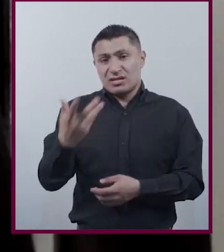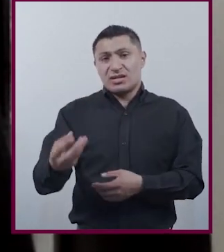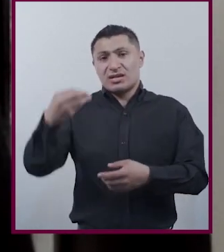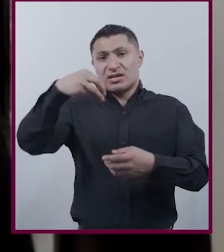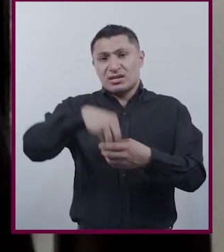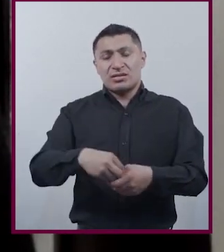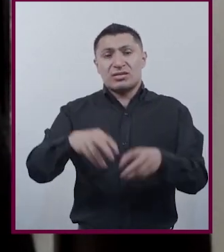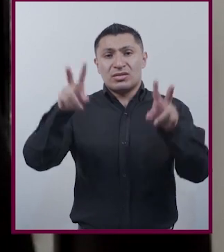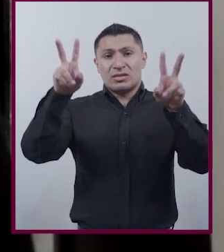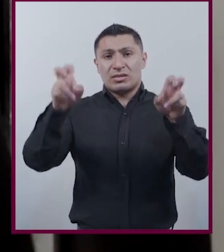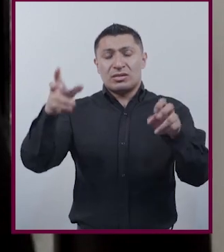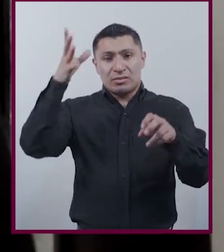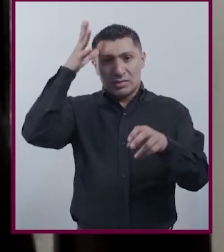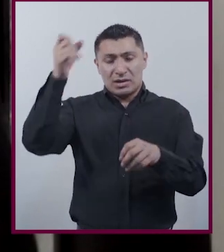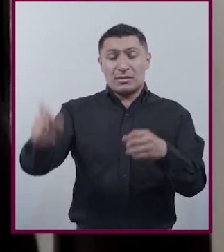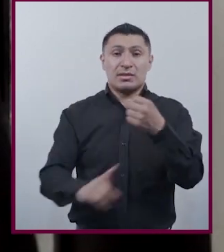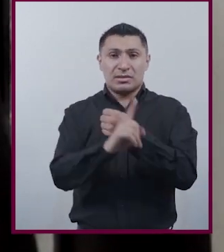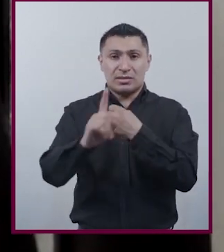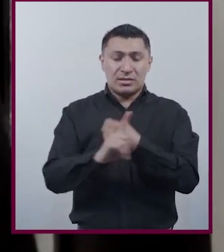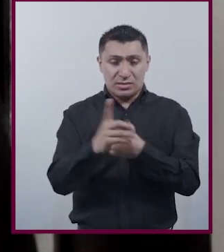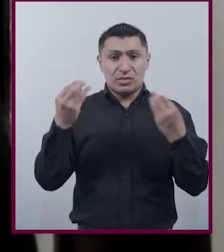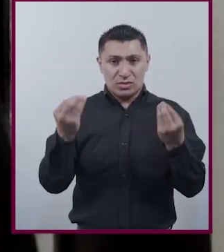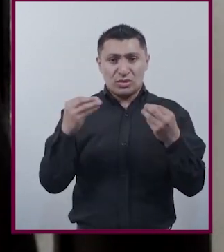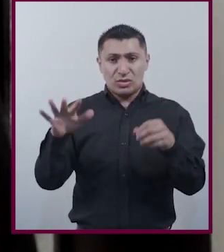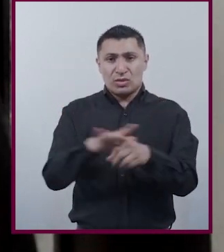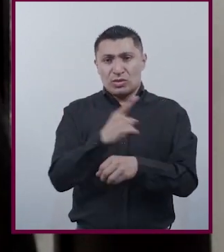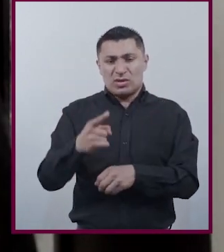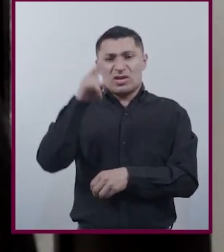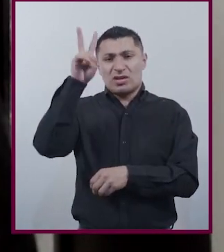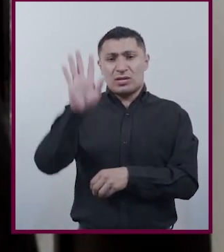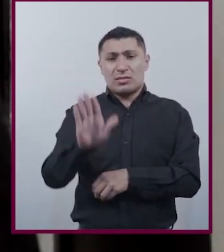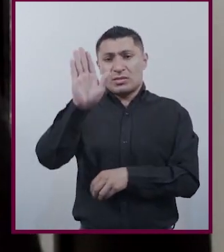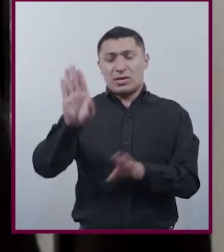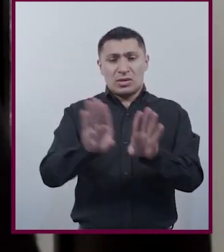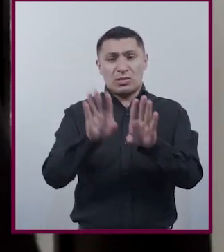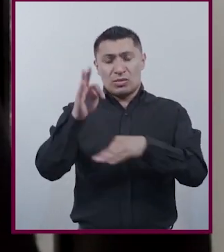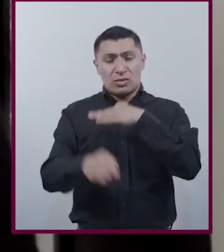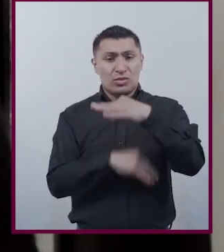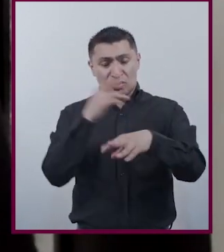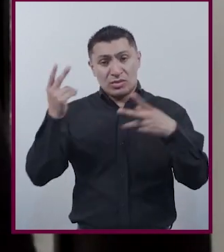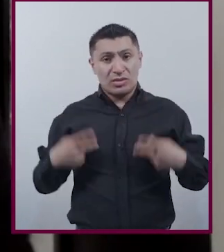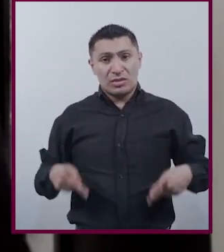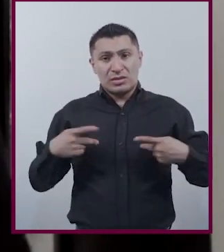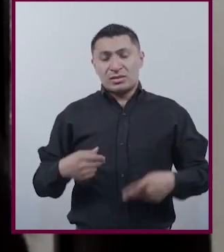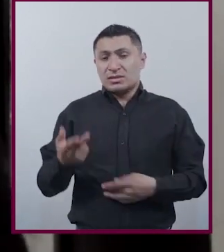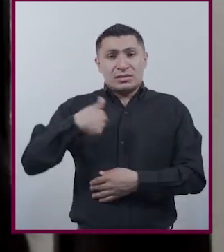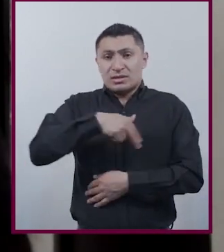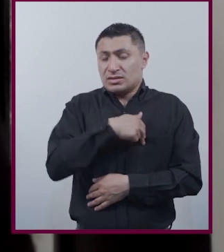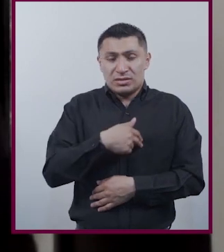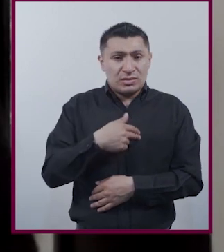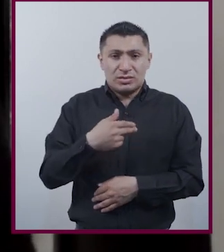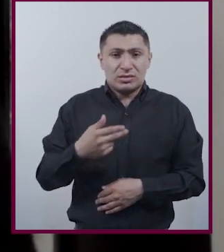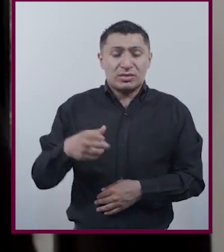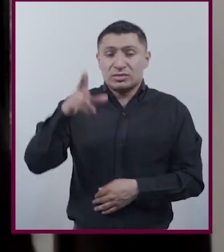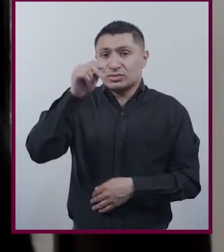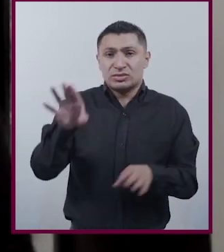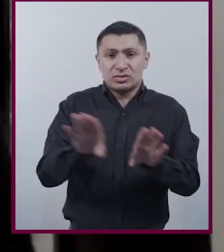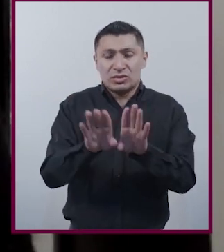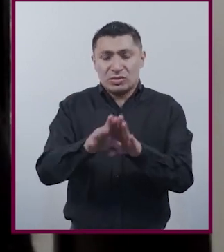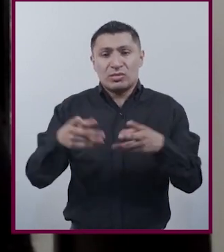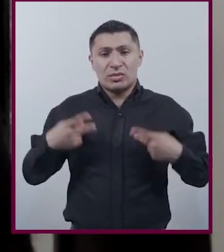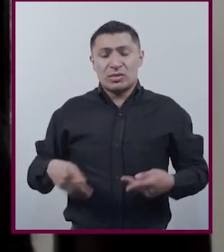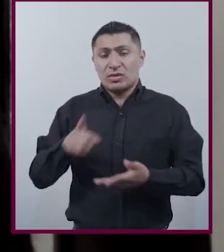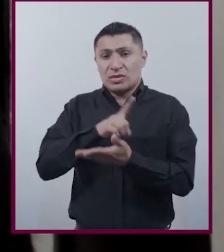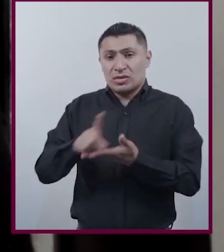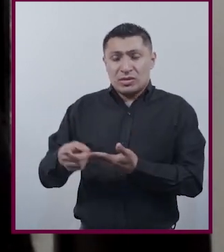inclusión Es un término Muy problemático Porque en realidad Pareciera que Todas aquellas personas Que no fuimos Concebidas Como sujetos De